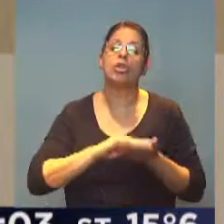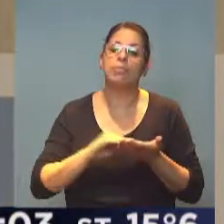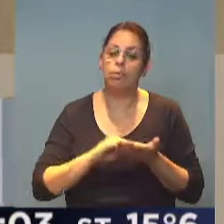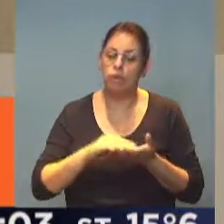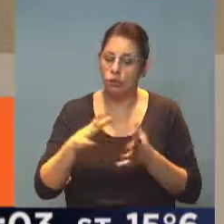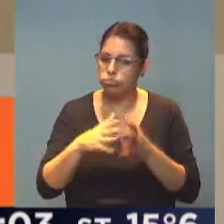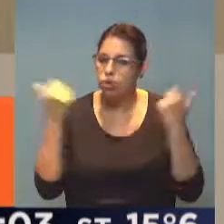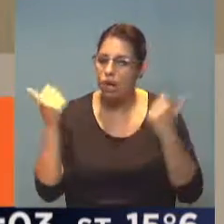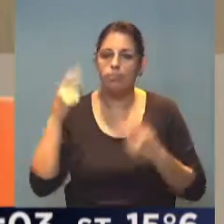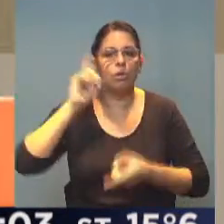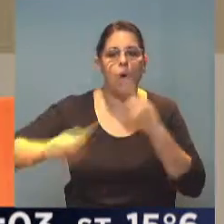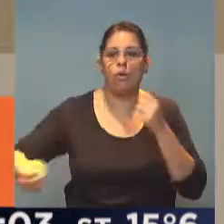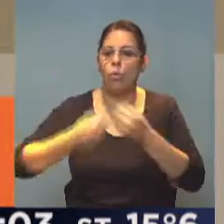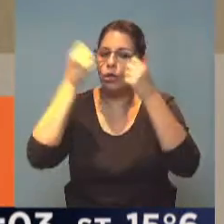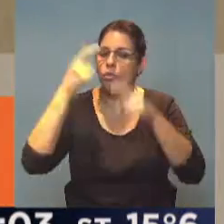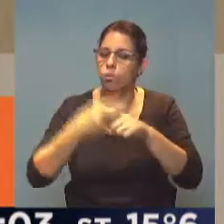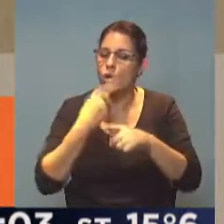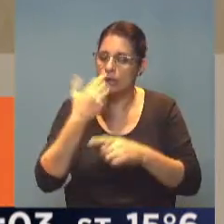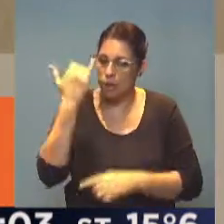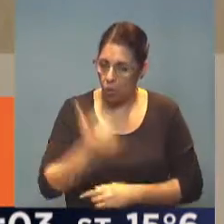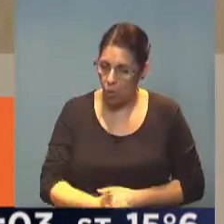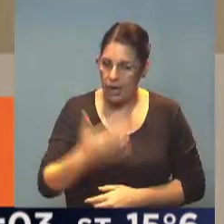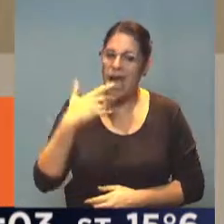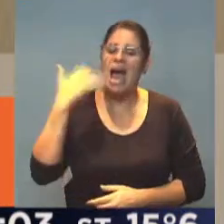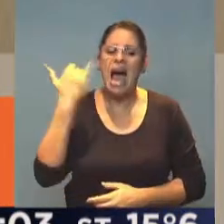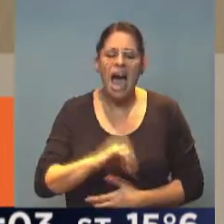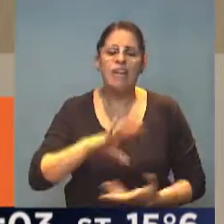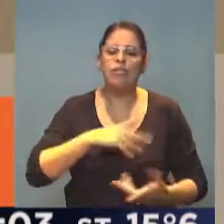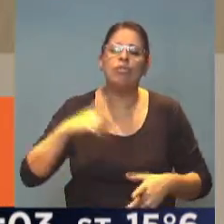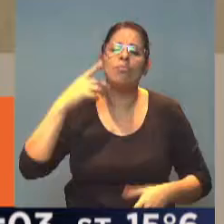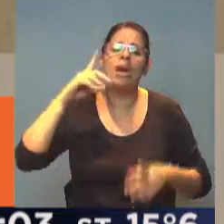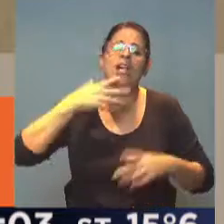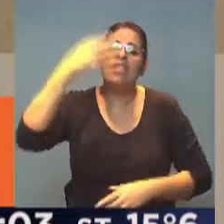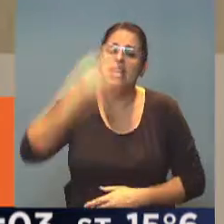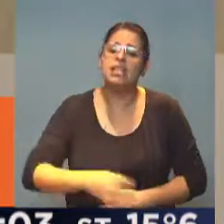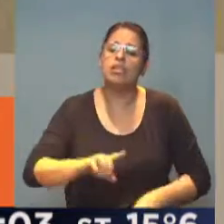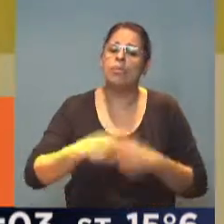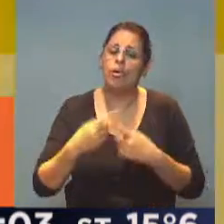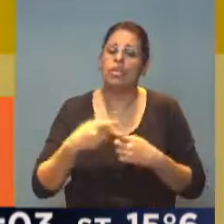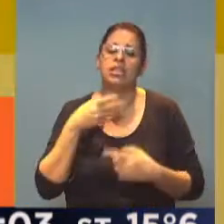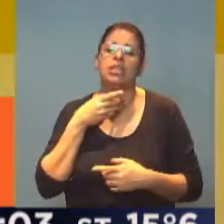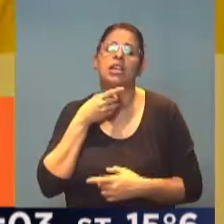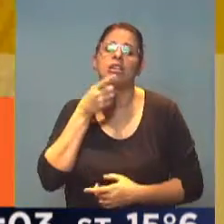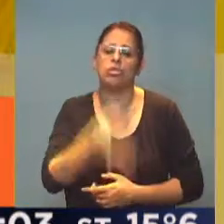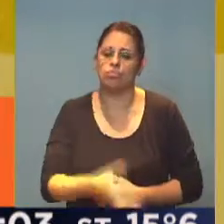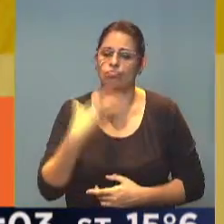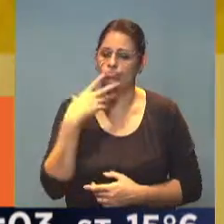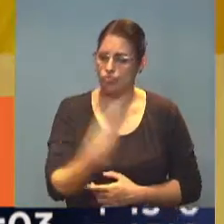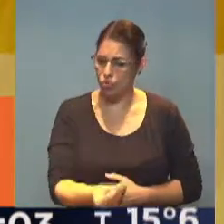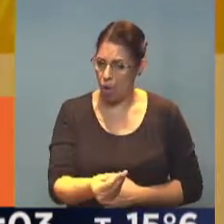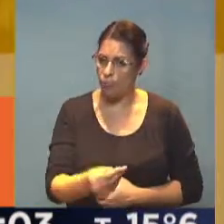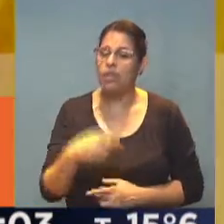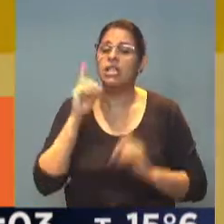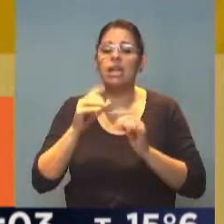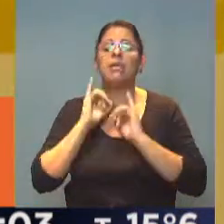rápidamente hizo un acuerdo político porque había decisión política de avanzar con el rechazo y de aclararle a la